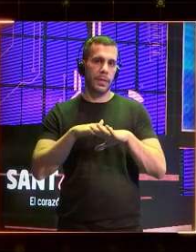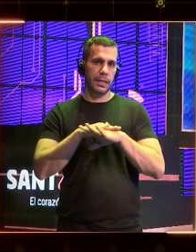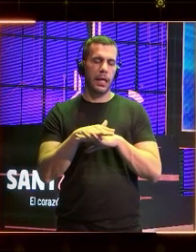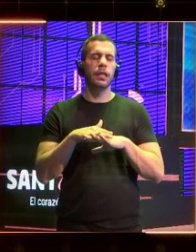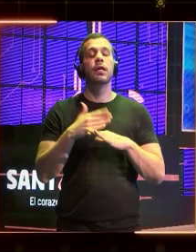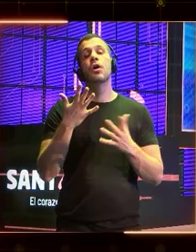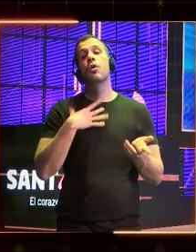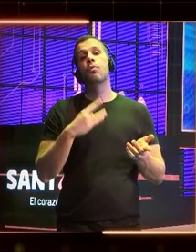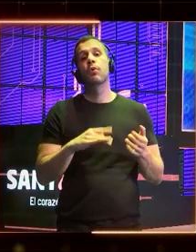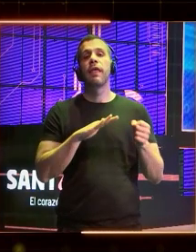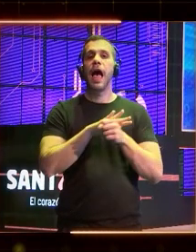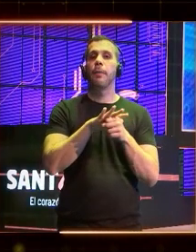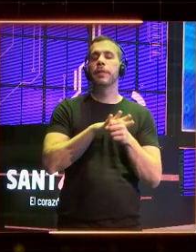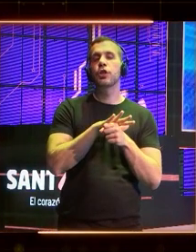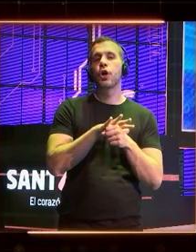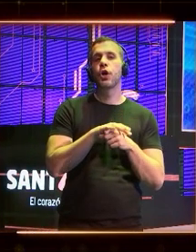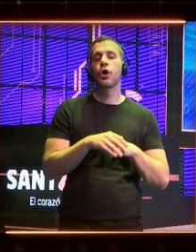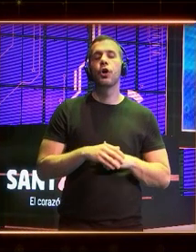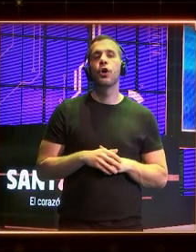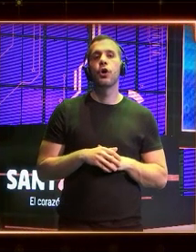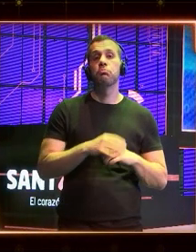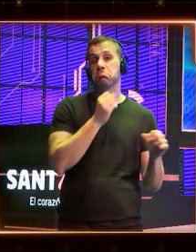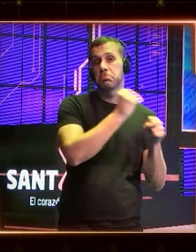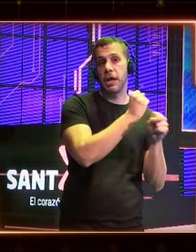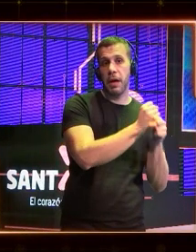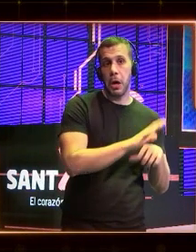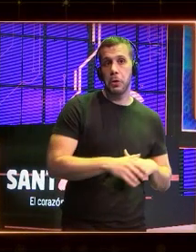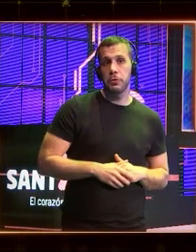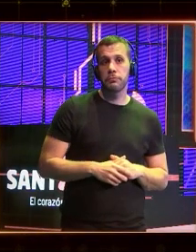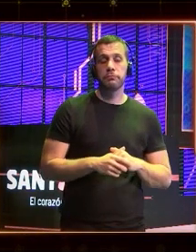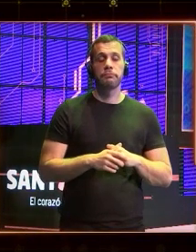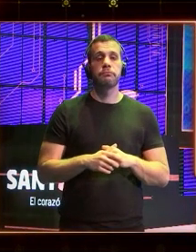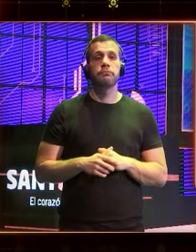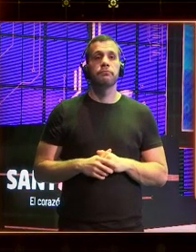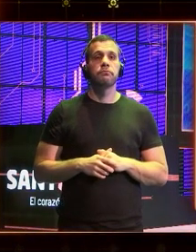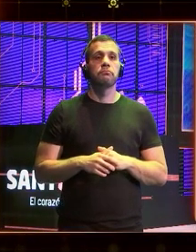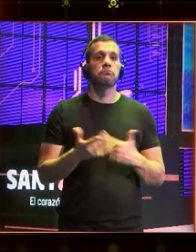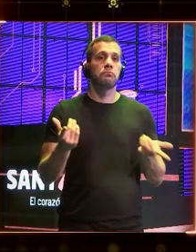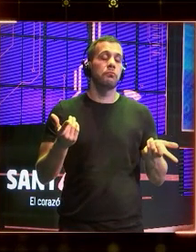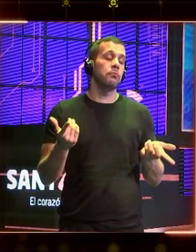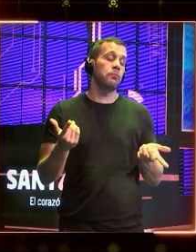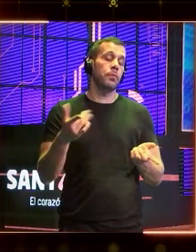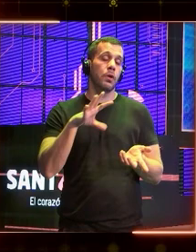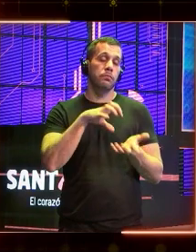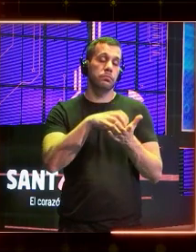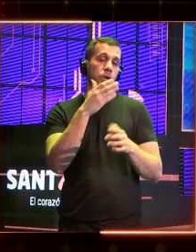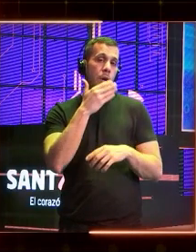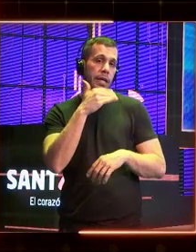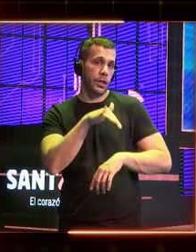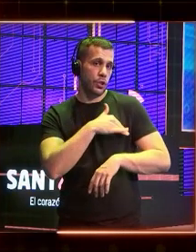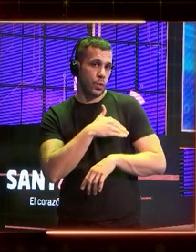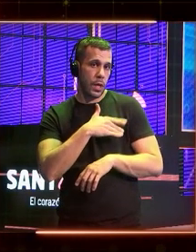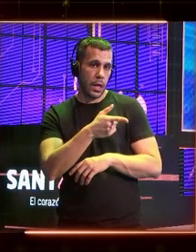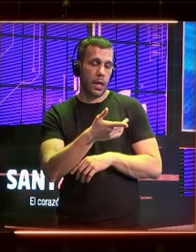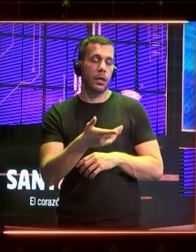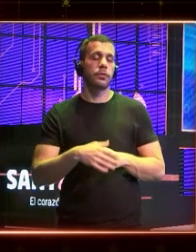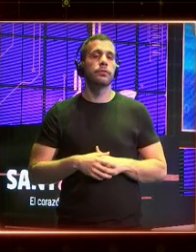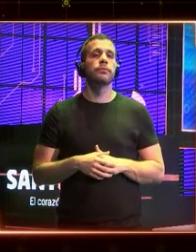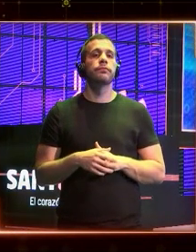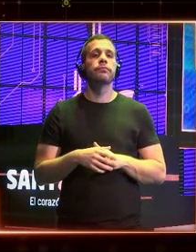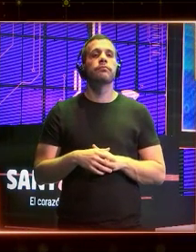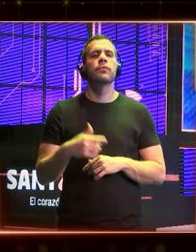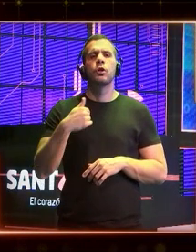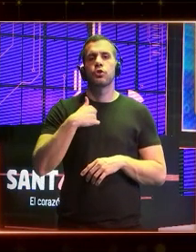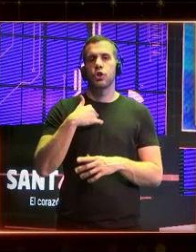ámbitos de riesgo como ser tu puesto de trabajo la escuela. Es decir que yo tenga la